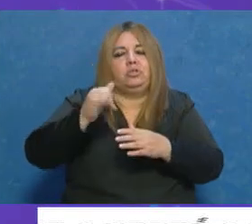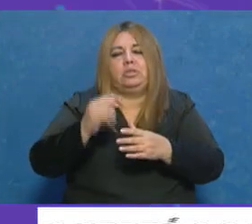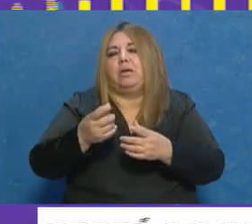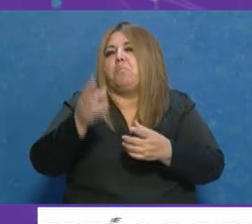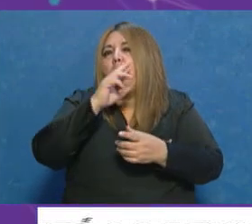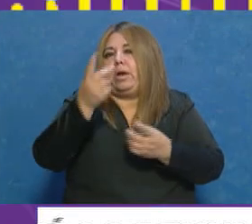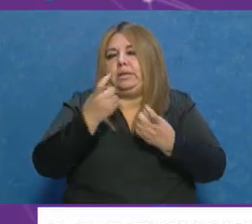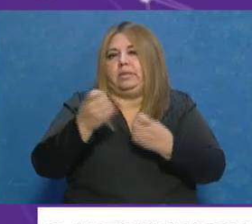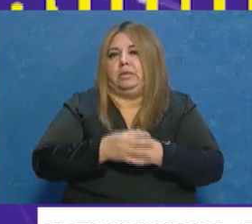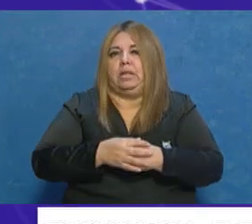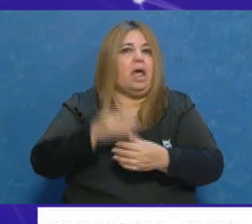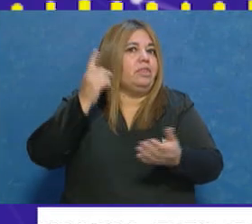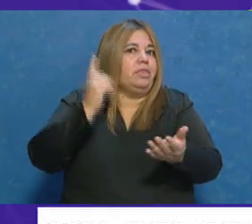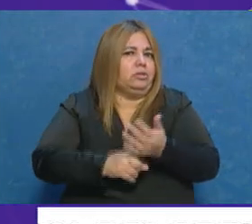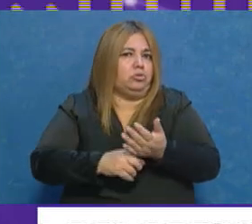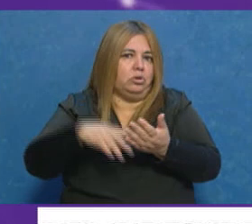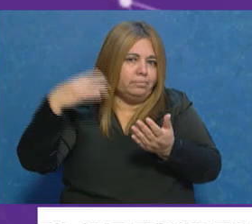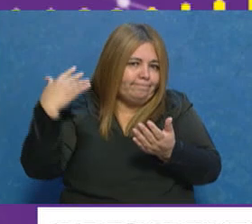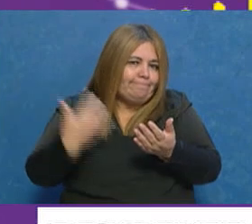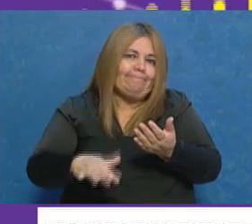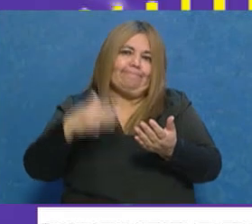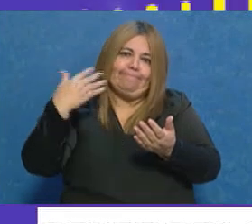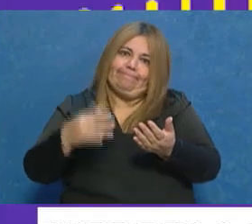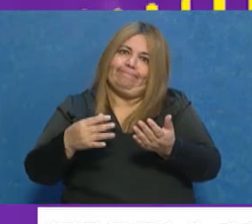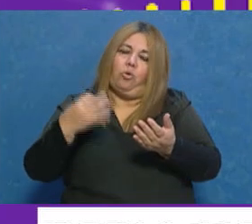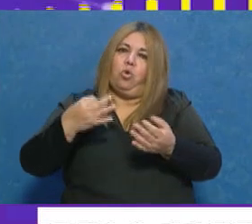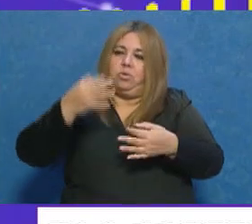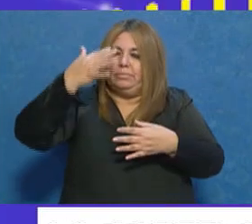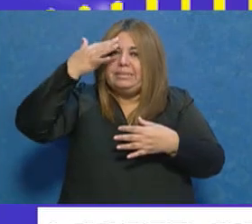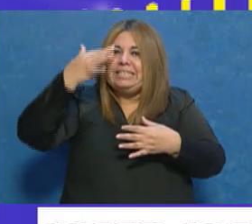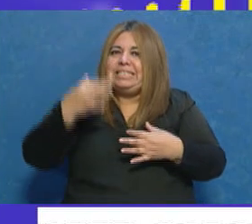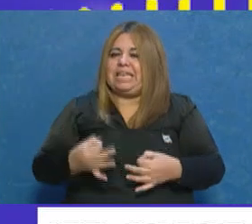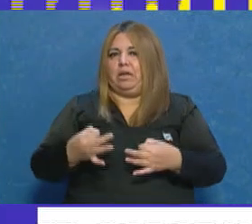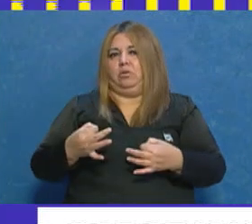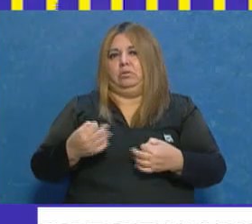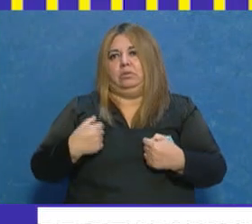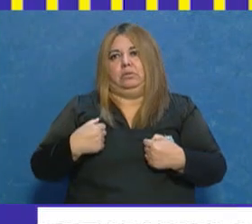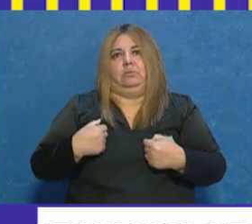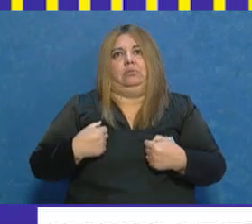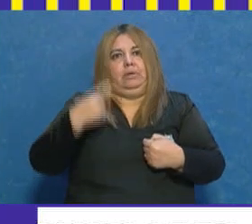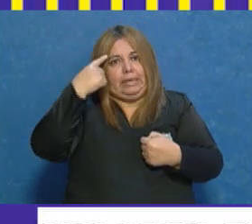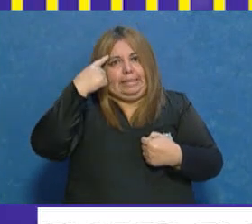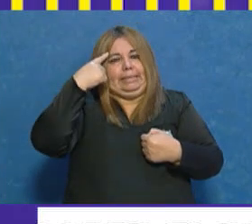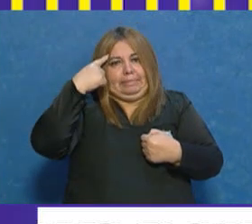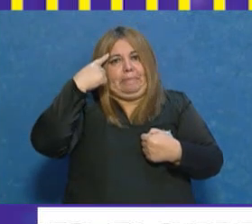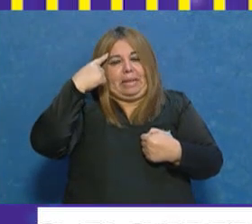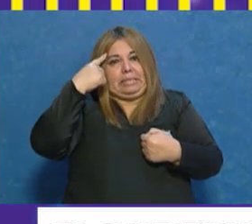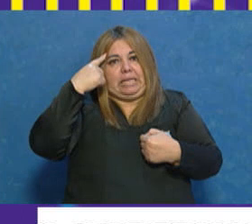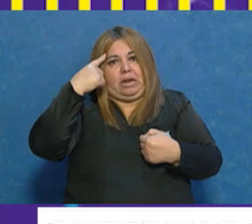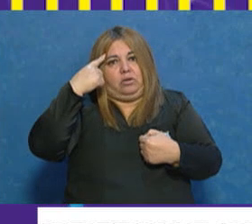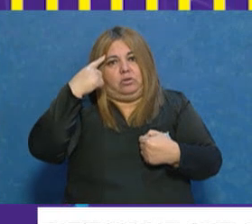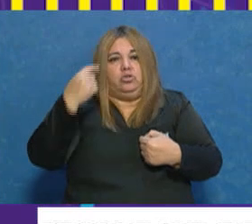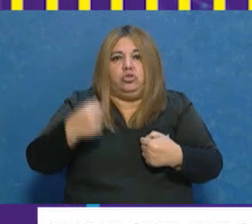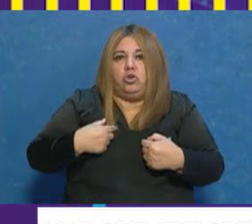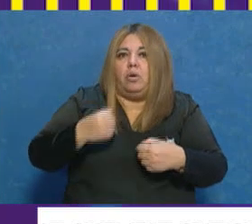primero tengo que tener un ofrecimiento serio y bueno, y pensarlo, ¿no? Porque no son decisiones fáciles, yo soy muy